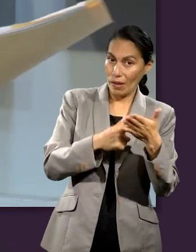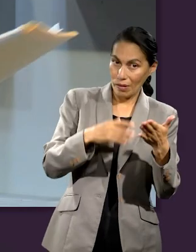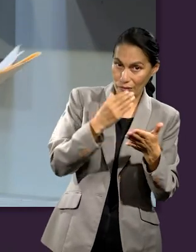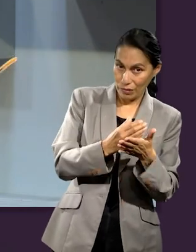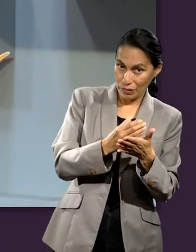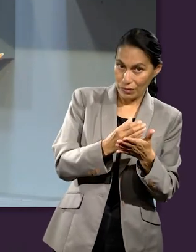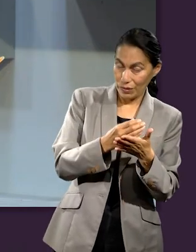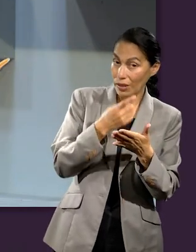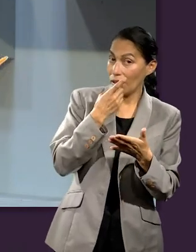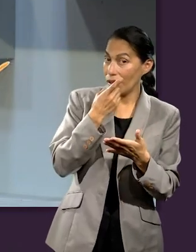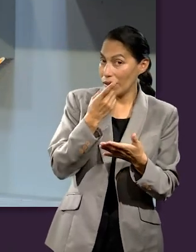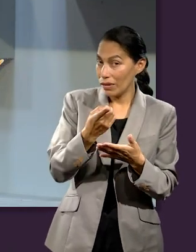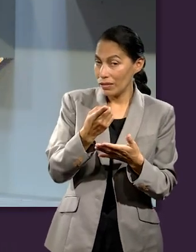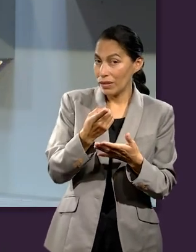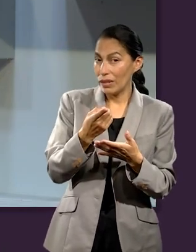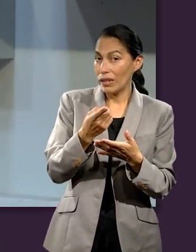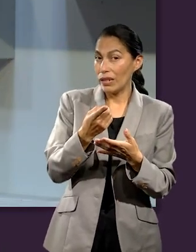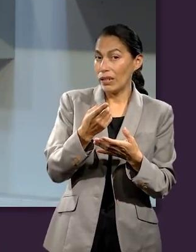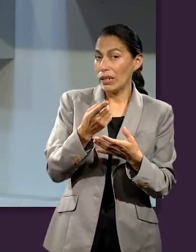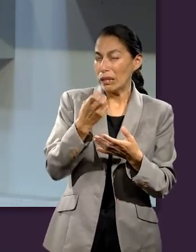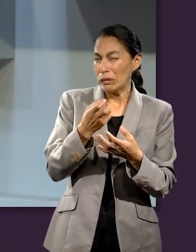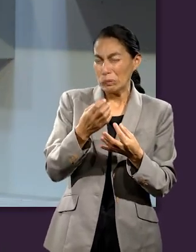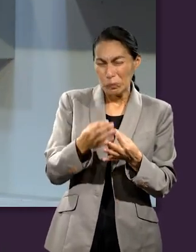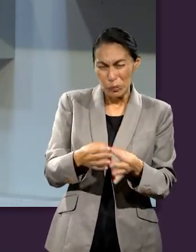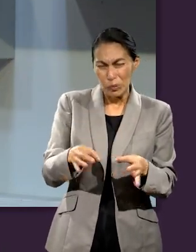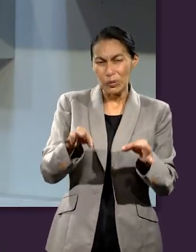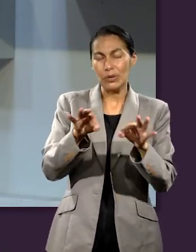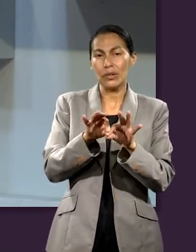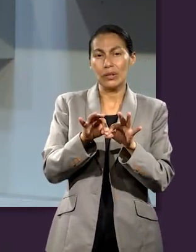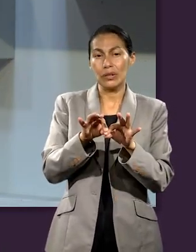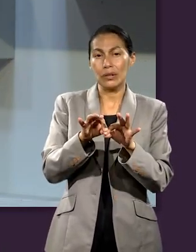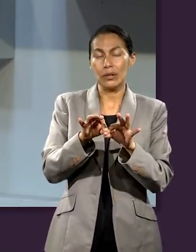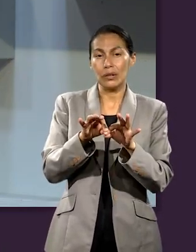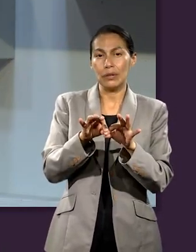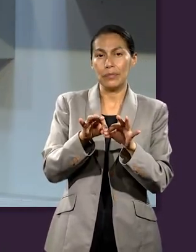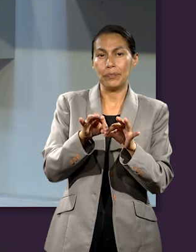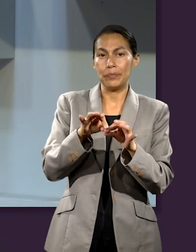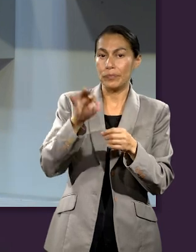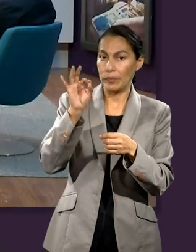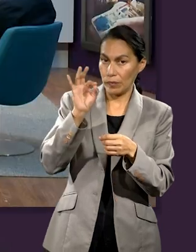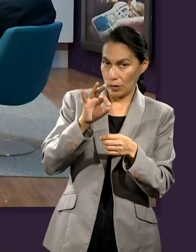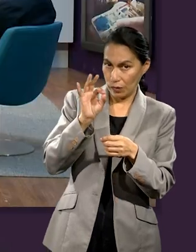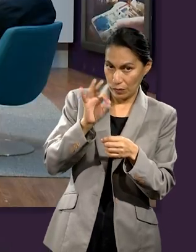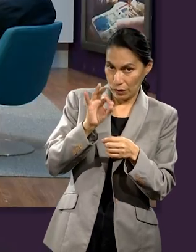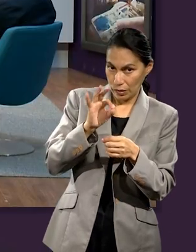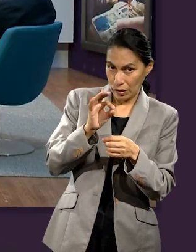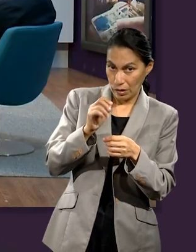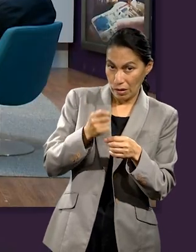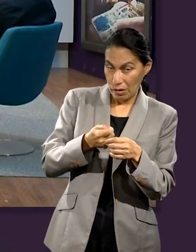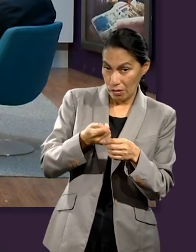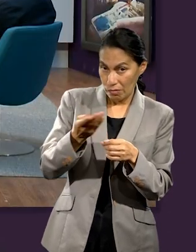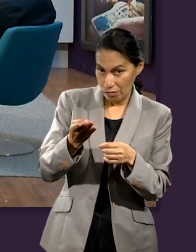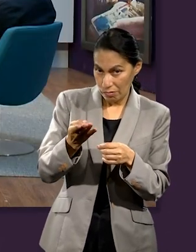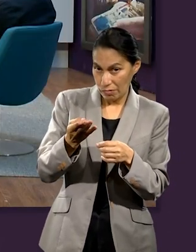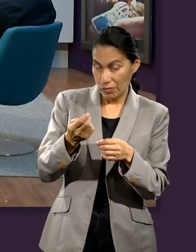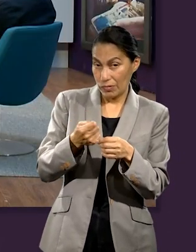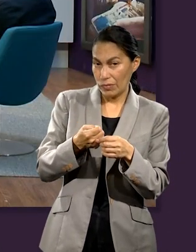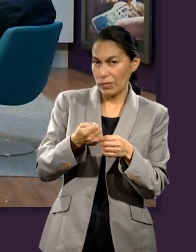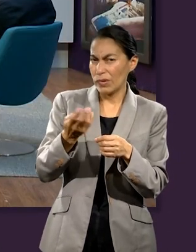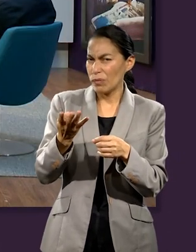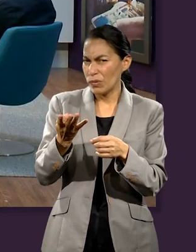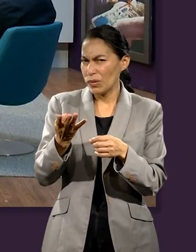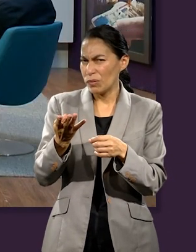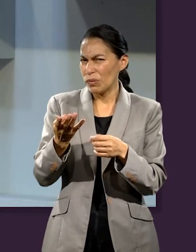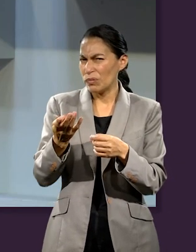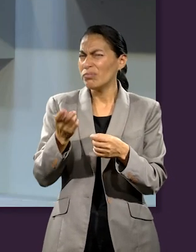paso a una realidad muy importante. La ofrenda es un simbolismo de nosotros